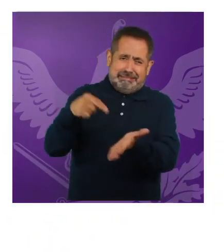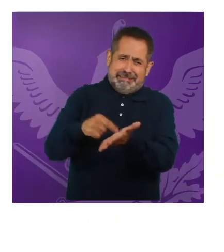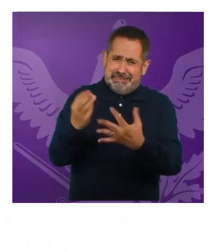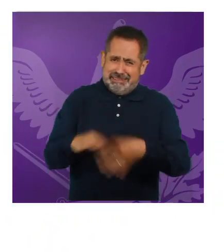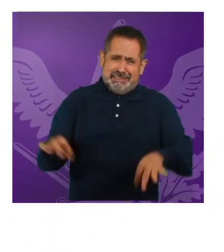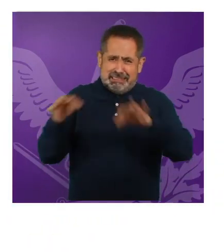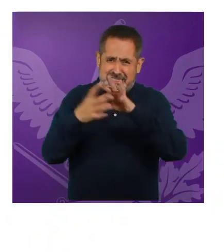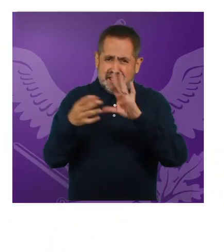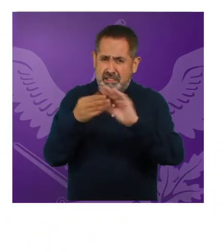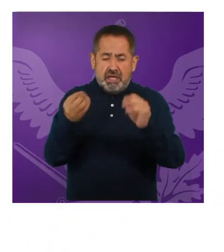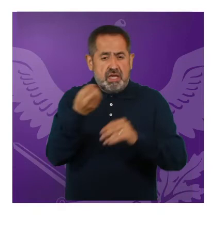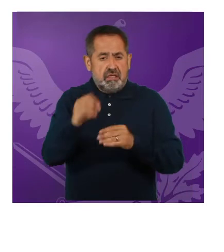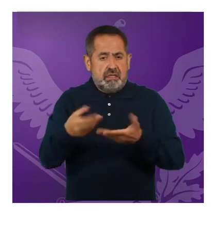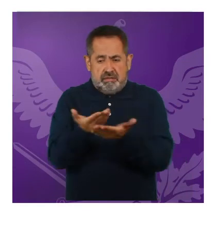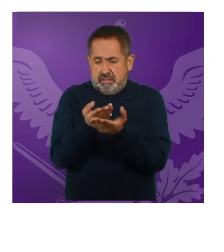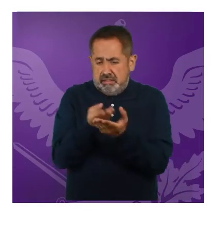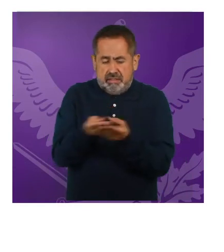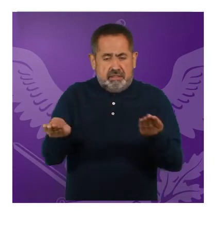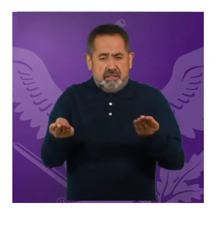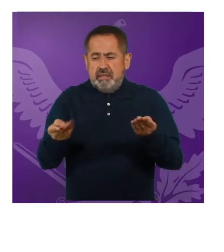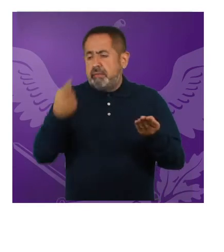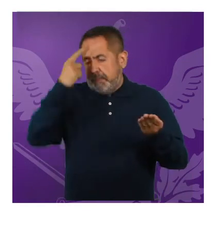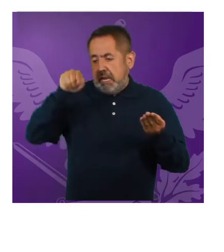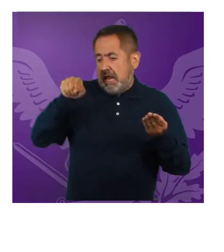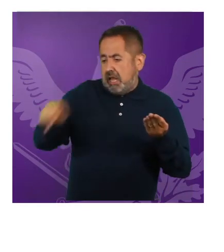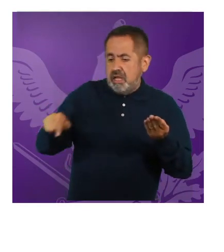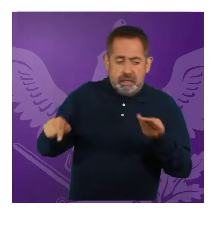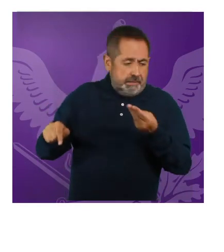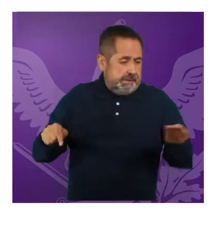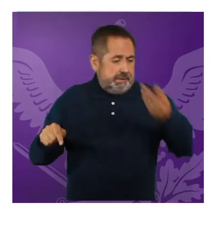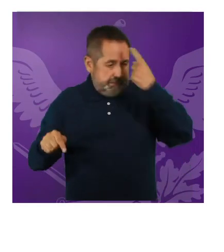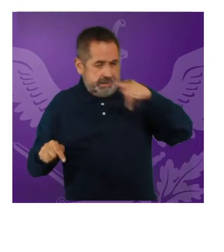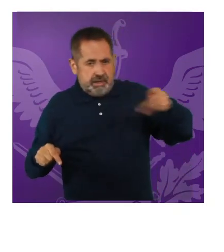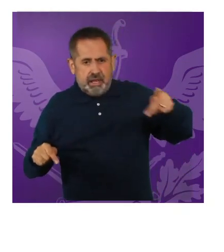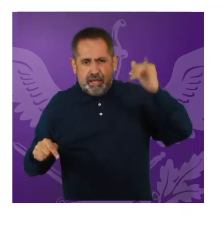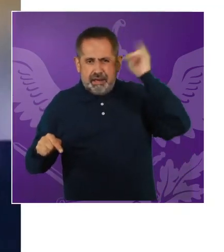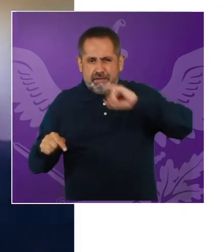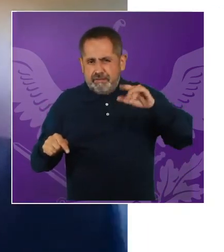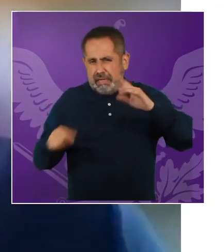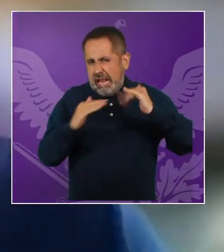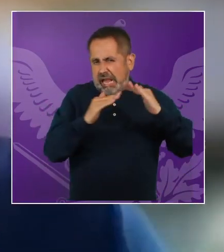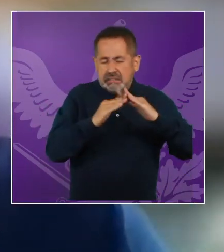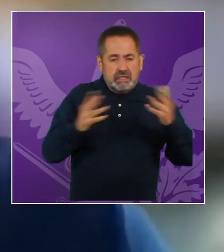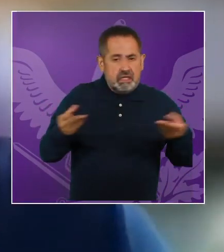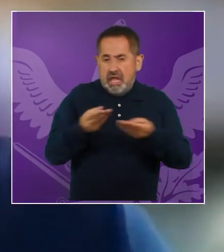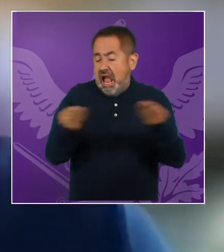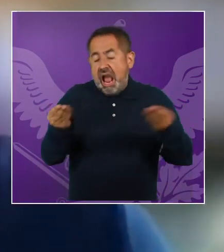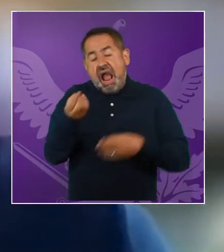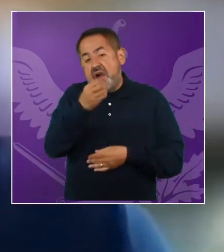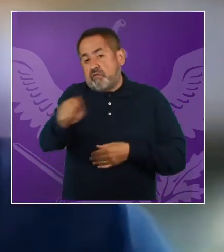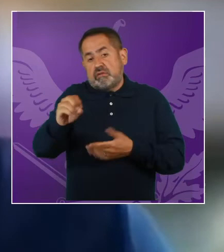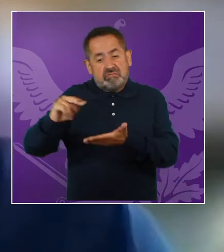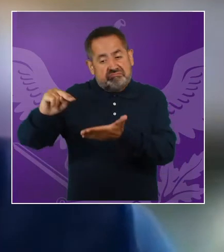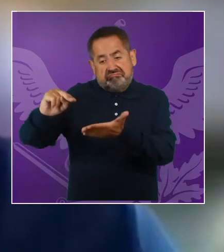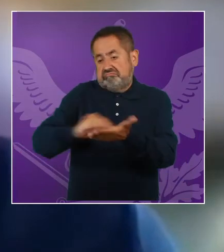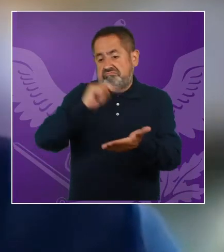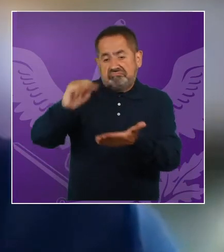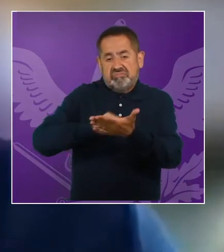este trabajo a través de un contrato por escrito con las trabajadoras del hogar y que esto sea